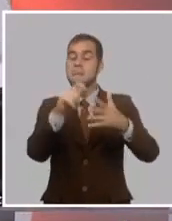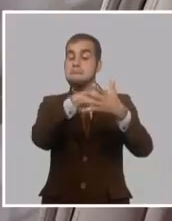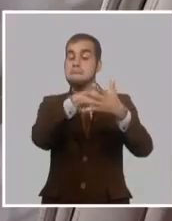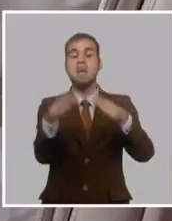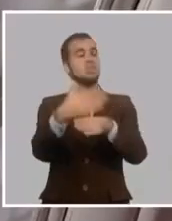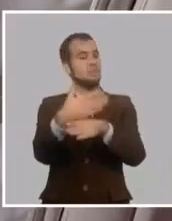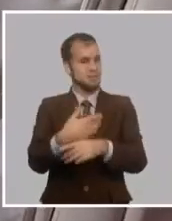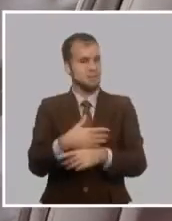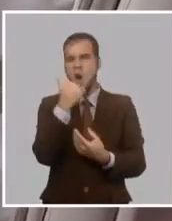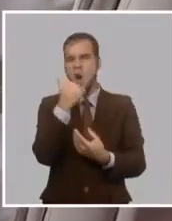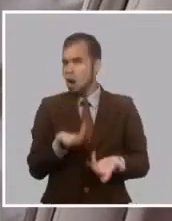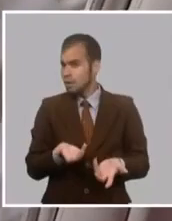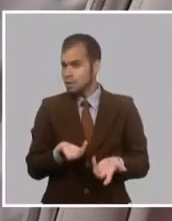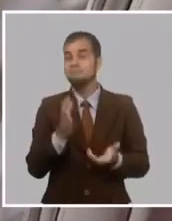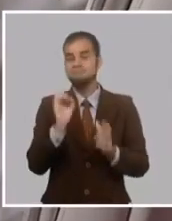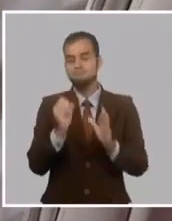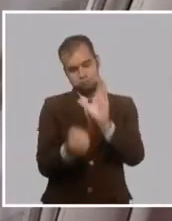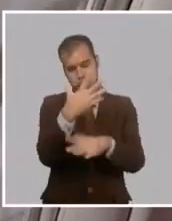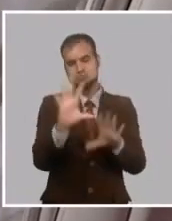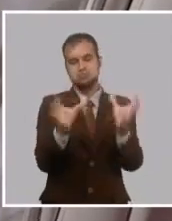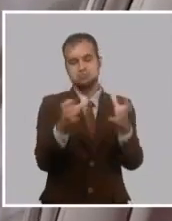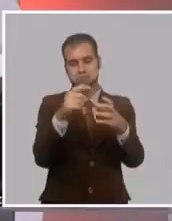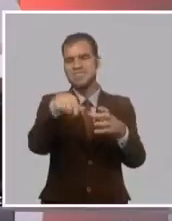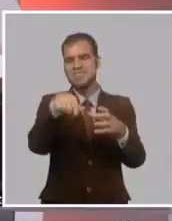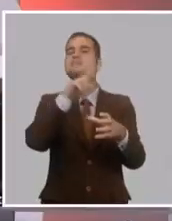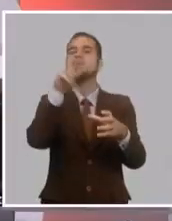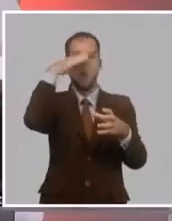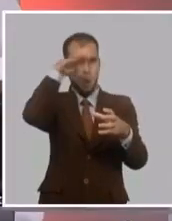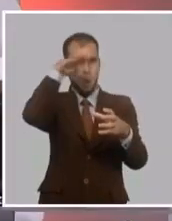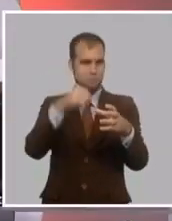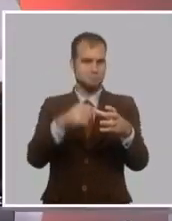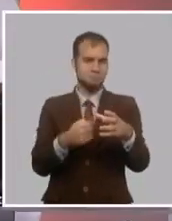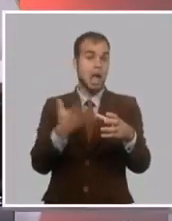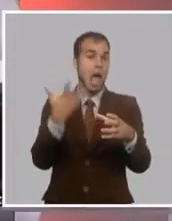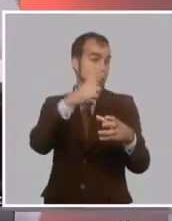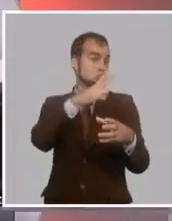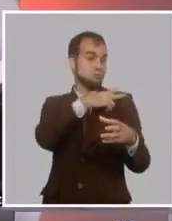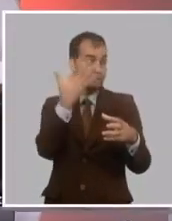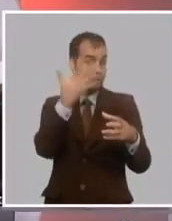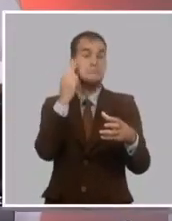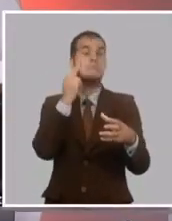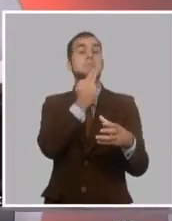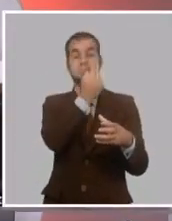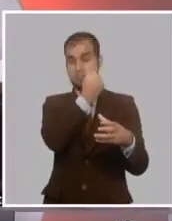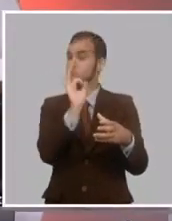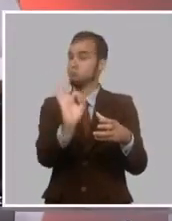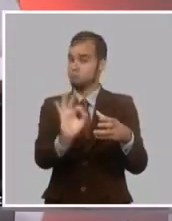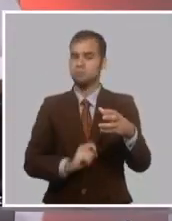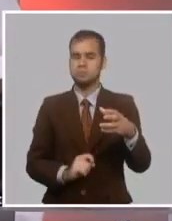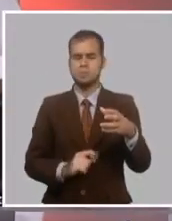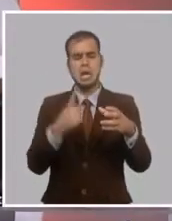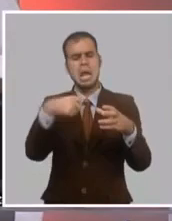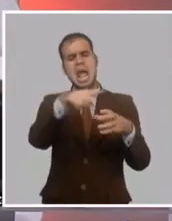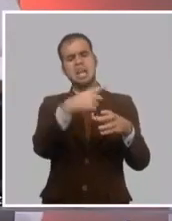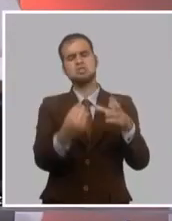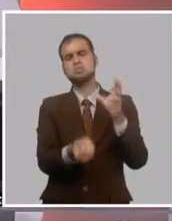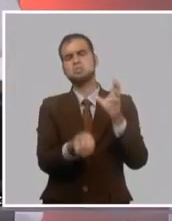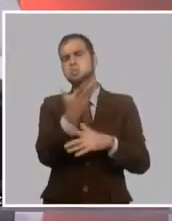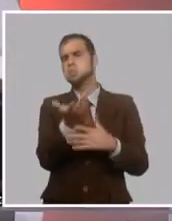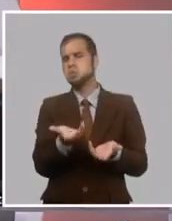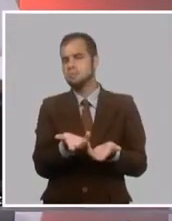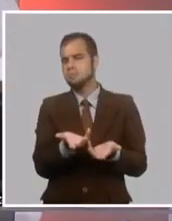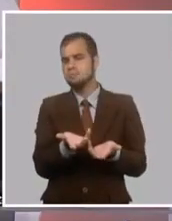el Partido Revolucionario Cubano, que como se ha dicho varias veces por muchas personas, no fue un partido creado